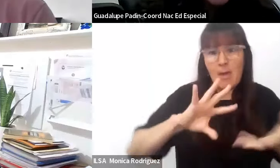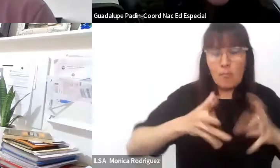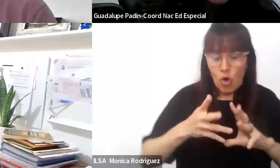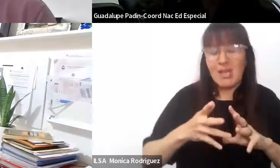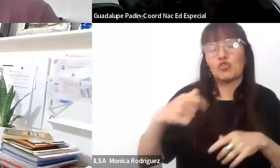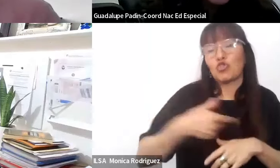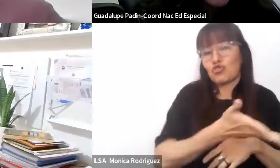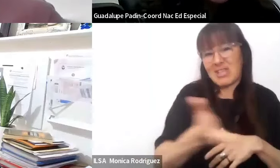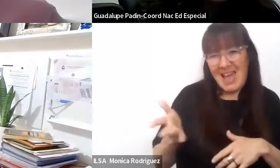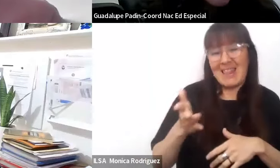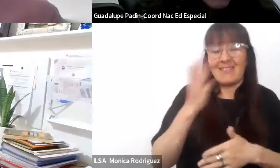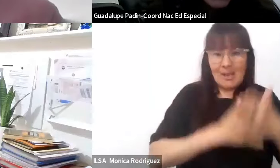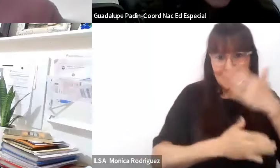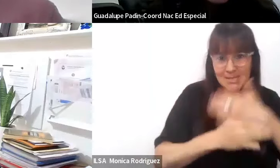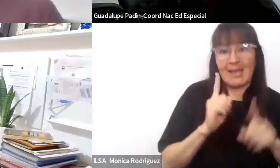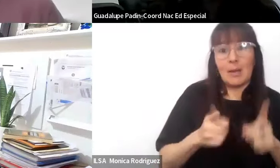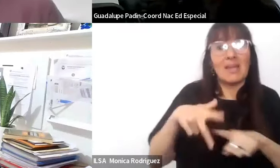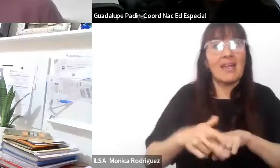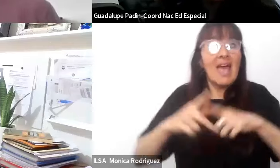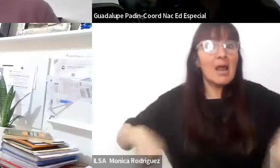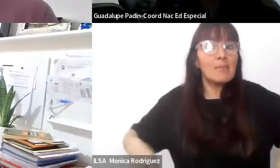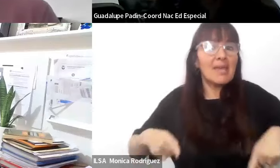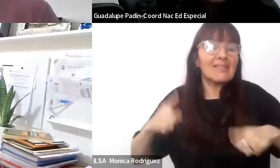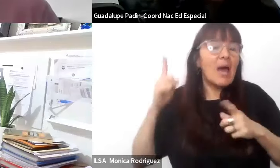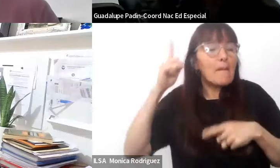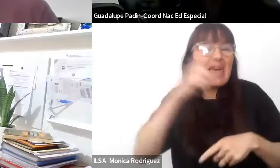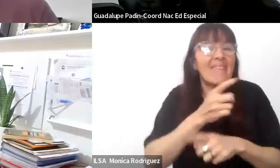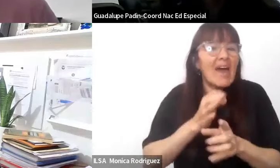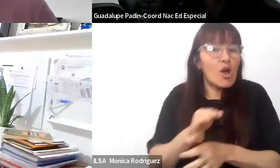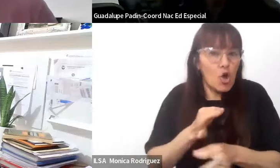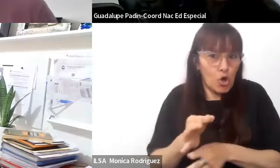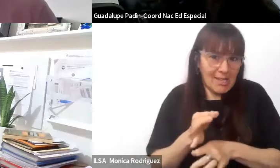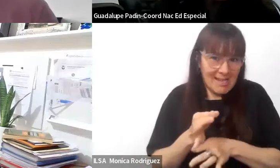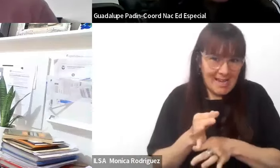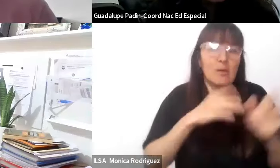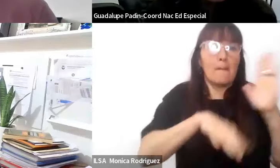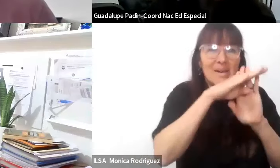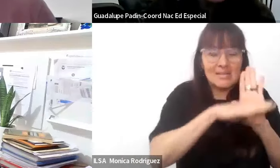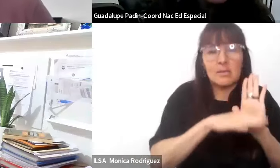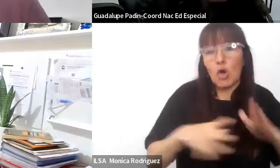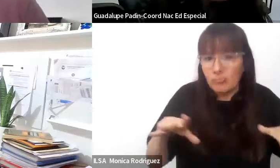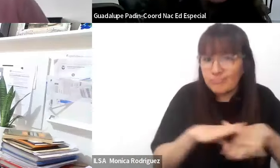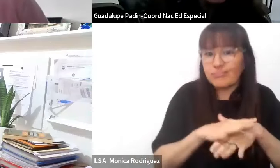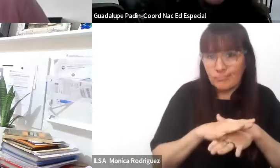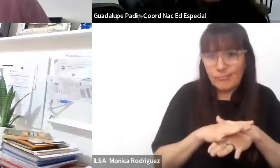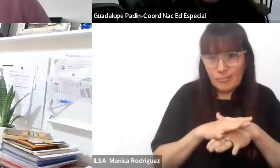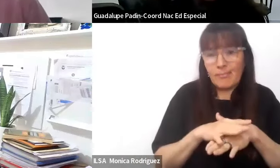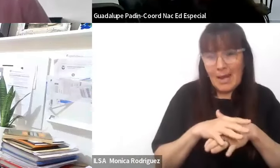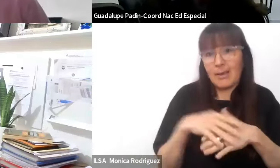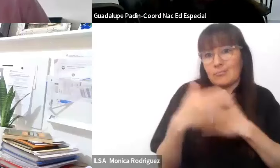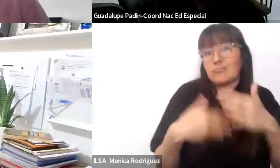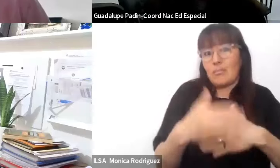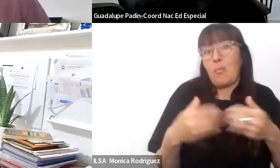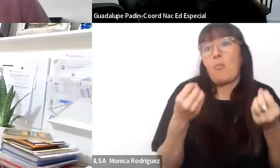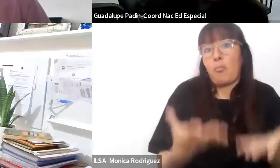discapacidad y en herramientas pedagógicas y principios concretos que puedan orientar la tarea, para que efectivamente